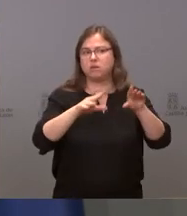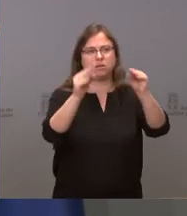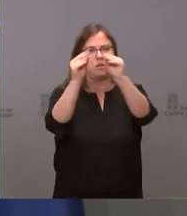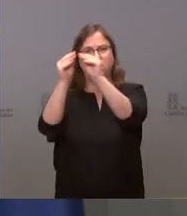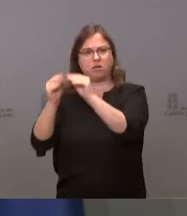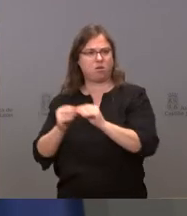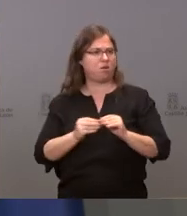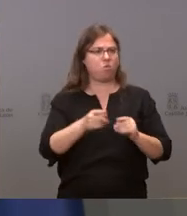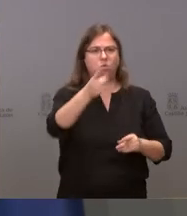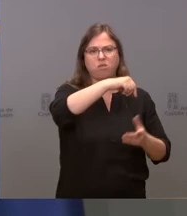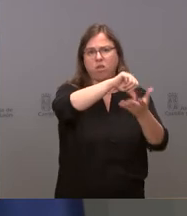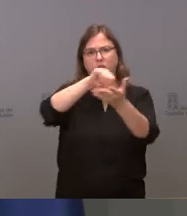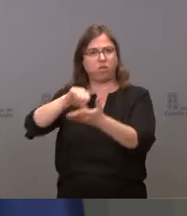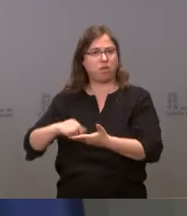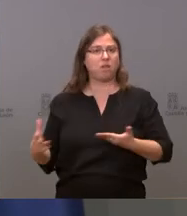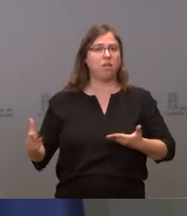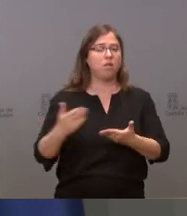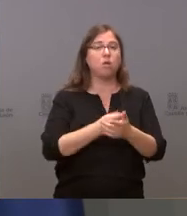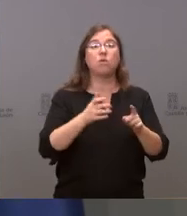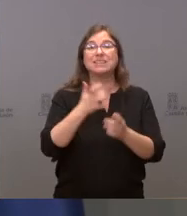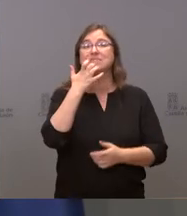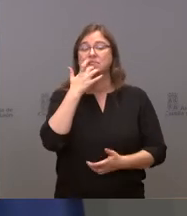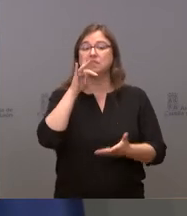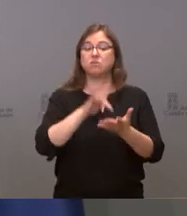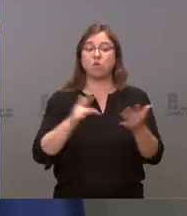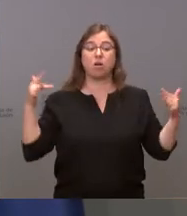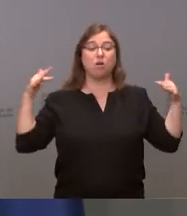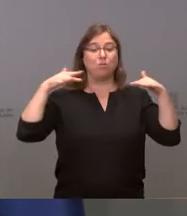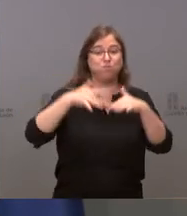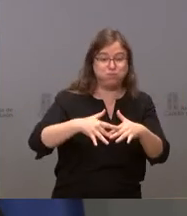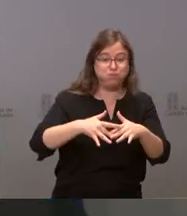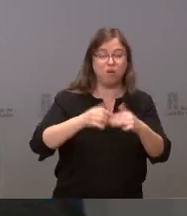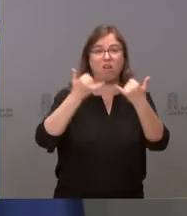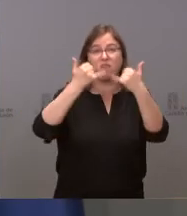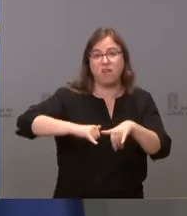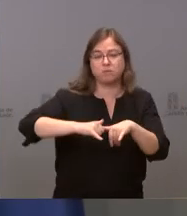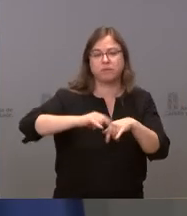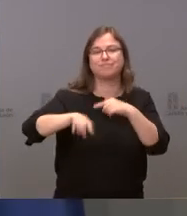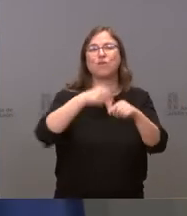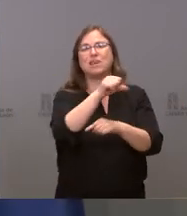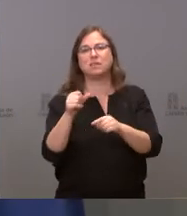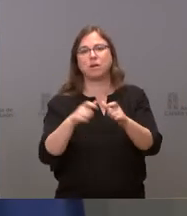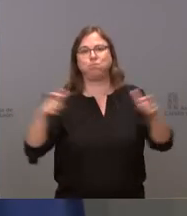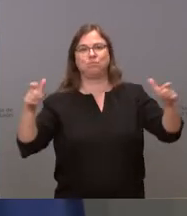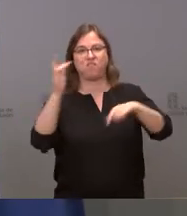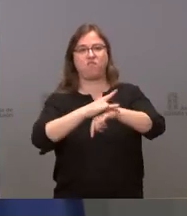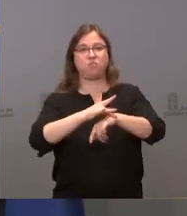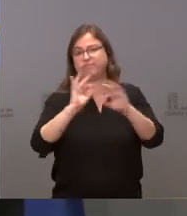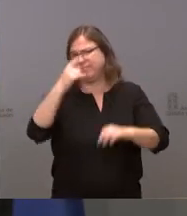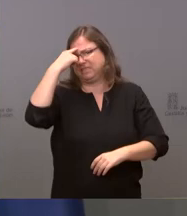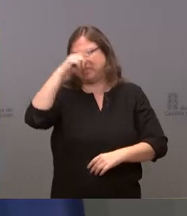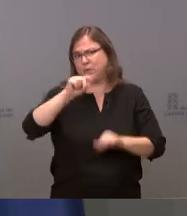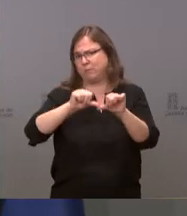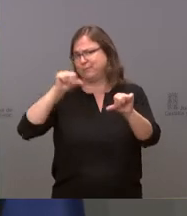capitales, en todas las ciudades. Cuando se producen estos eventos, una semana después se produce un incremento de incidencia. Eso ya lo sabemos,